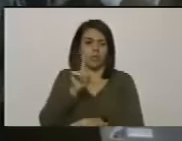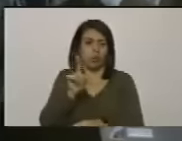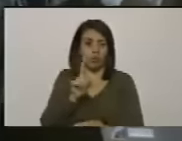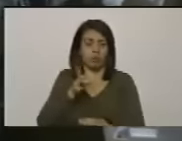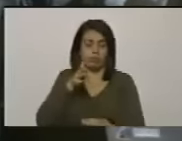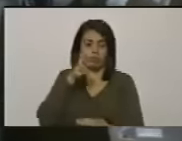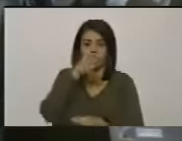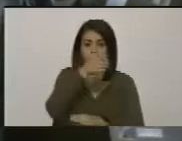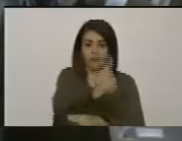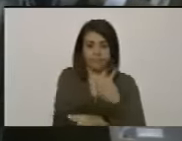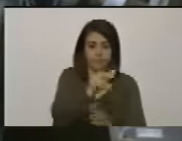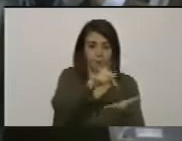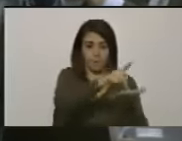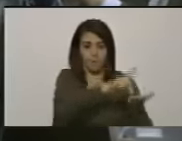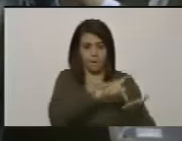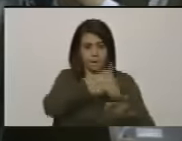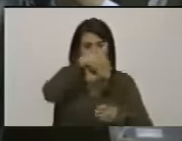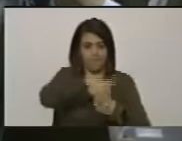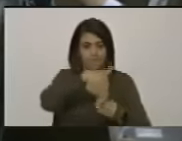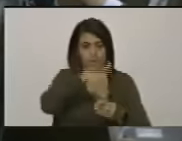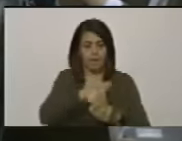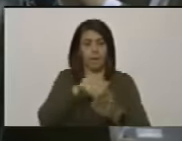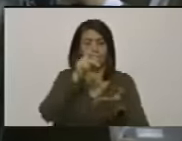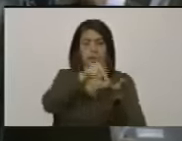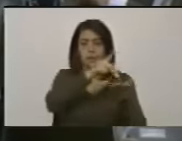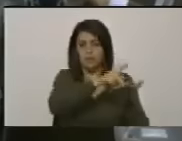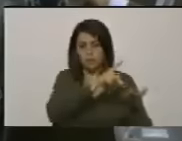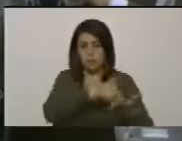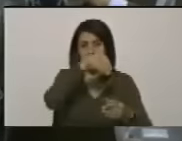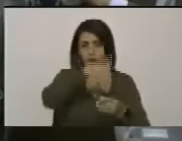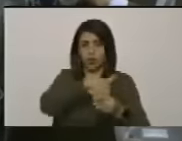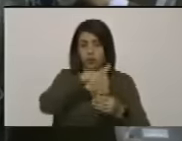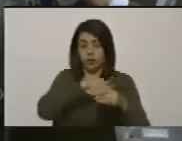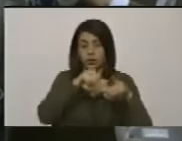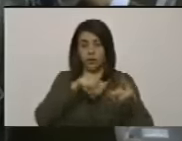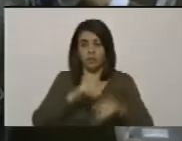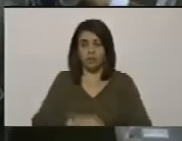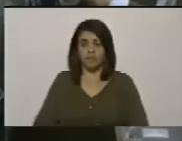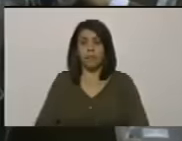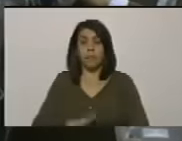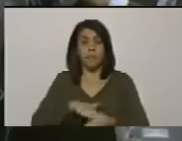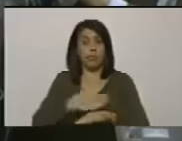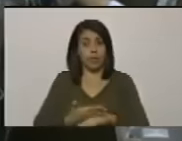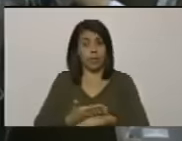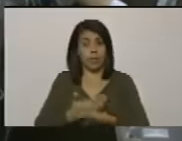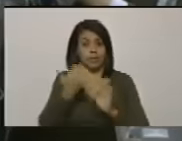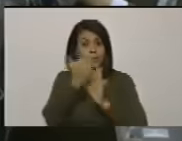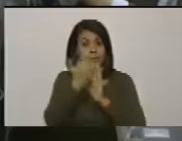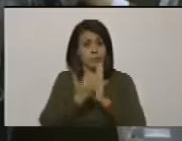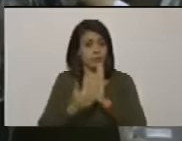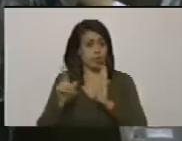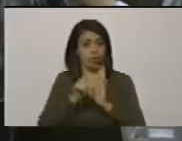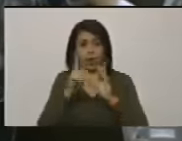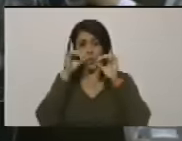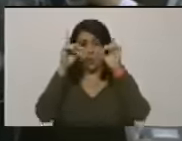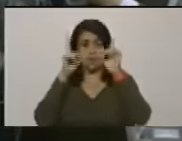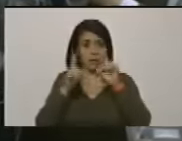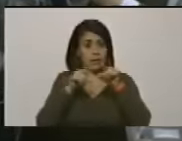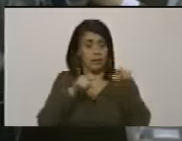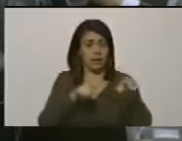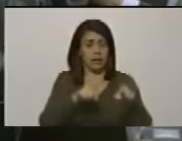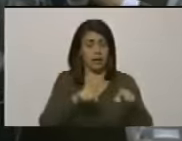les dan la orden de participar en las elecciones participarán en las elecciones porque la agenda no la definen ellos